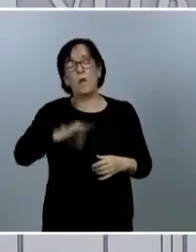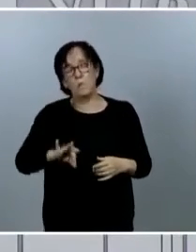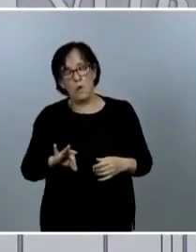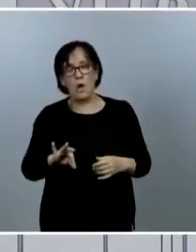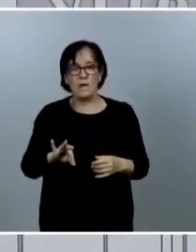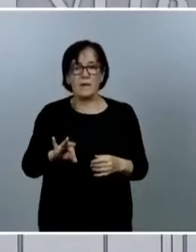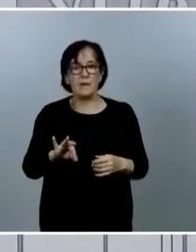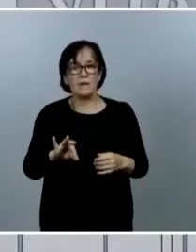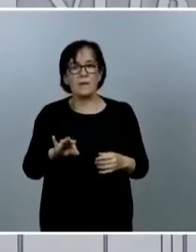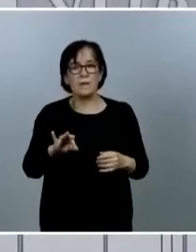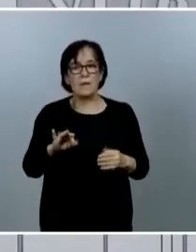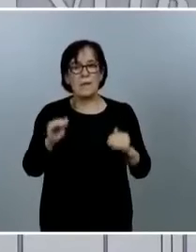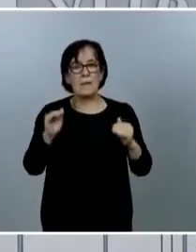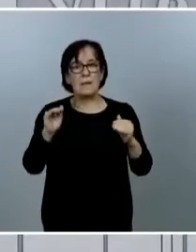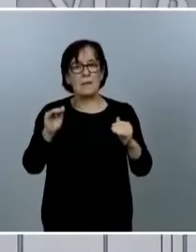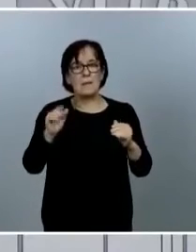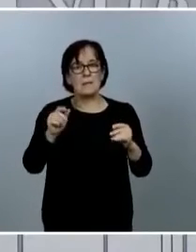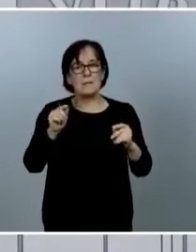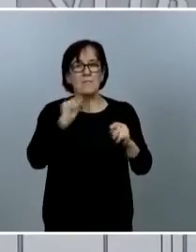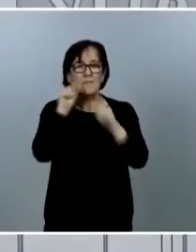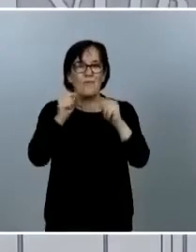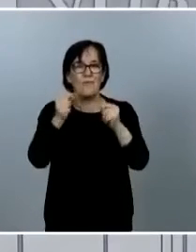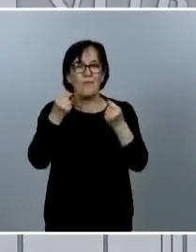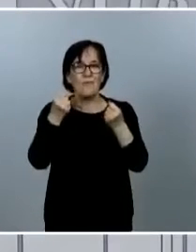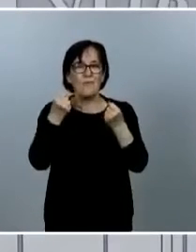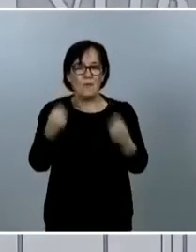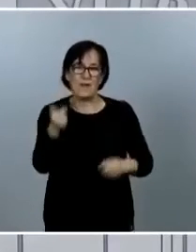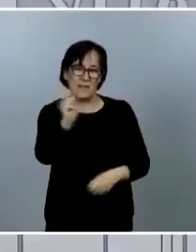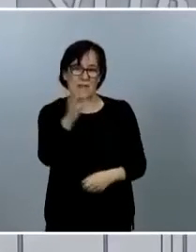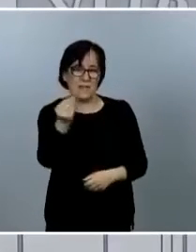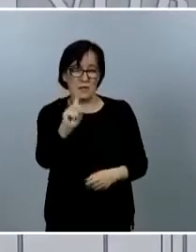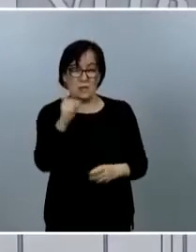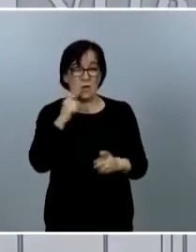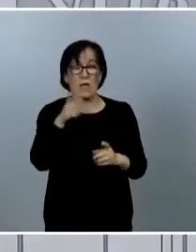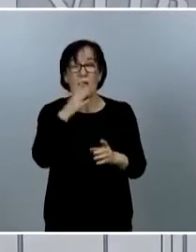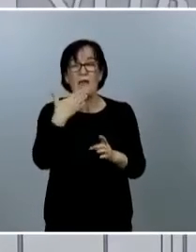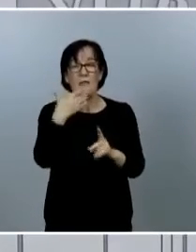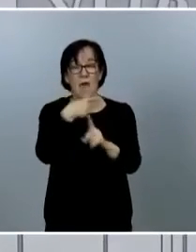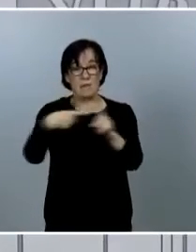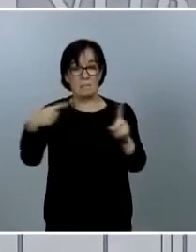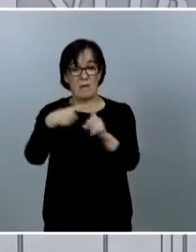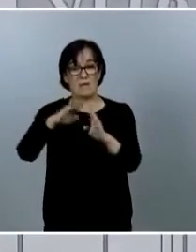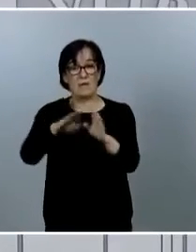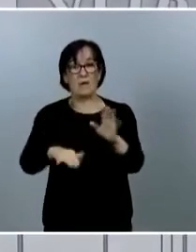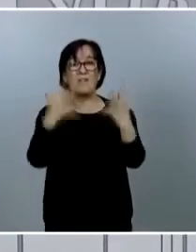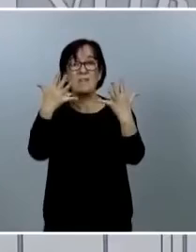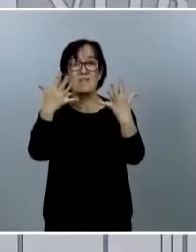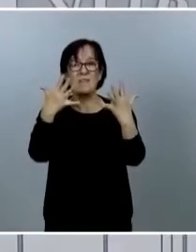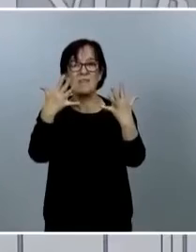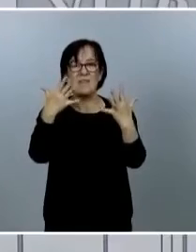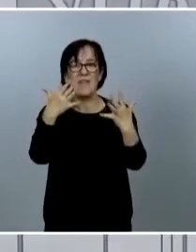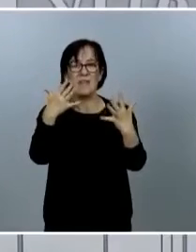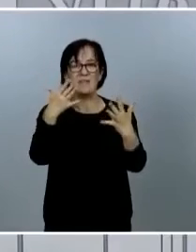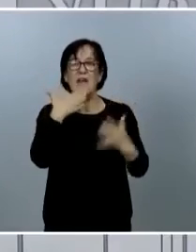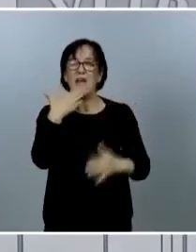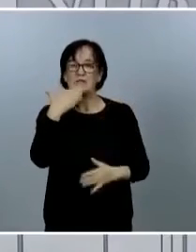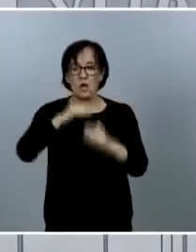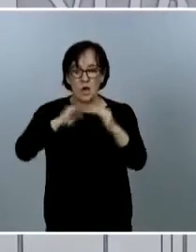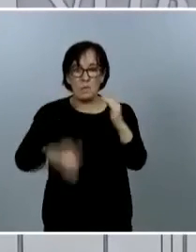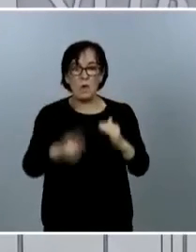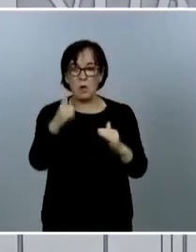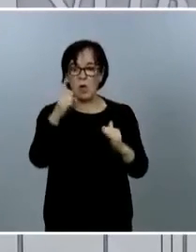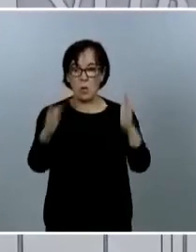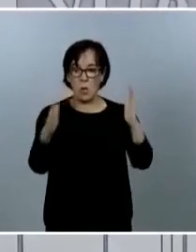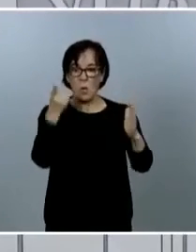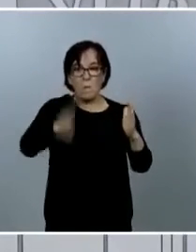sea de menor virulencia hemos visto que la edad media de los casos ahora es menor 10 años menos en un periodo de un mes comparado con los